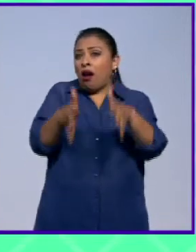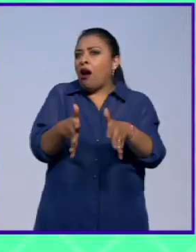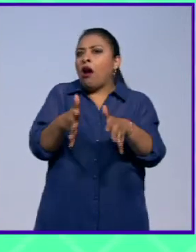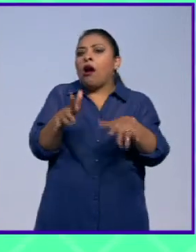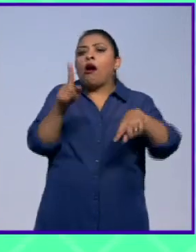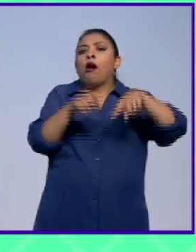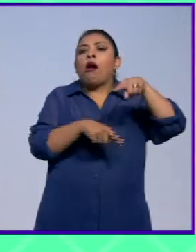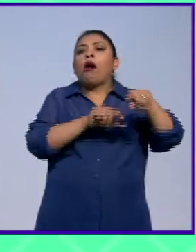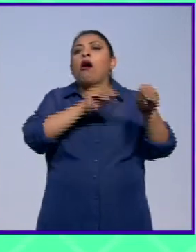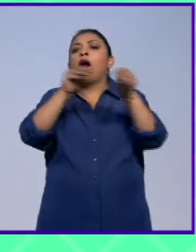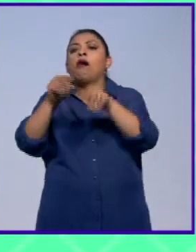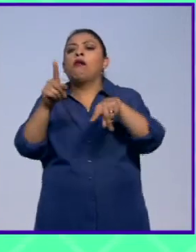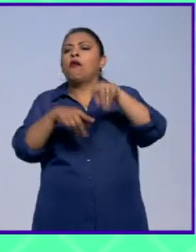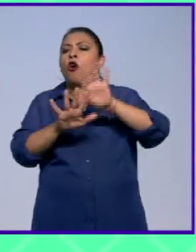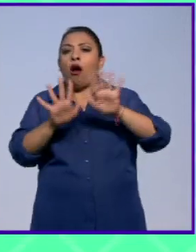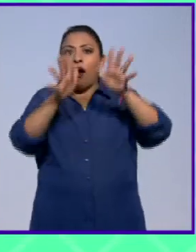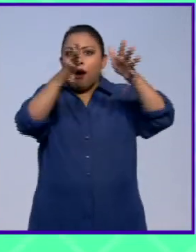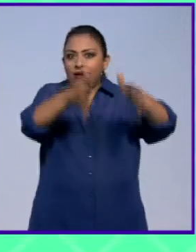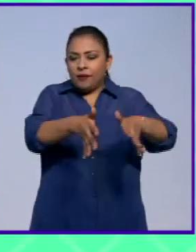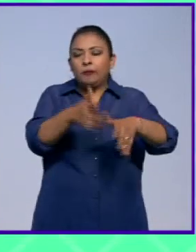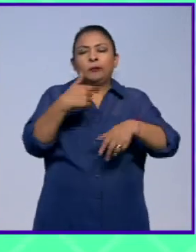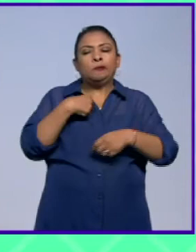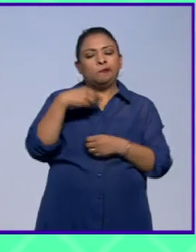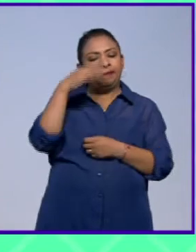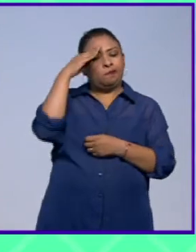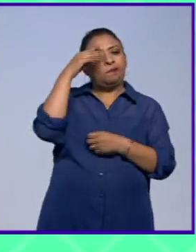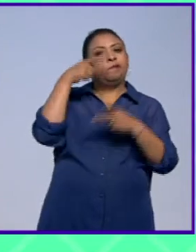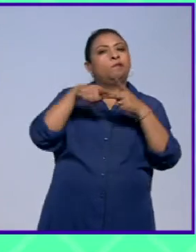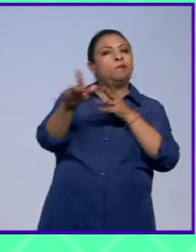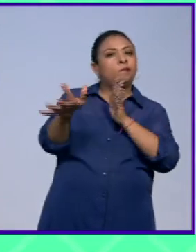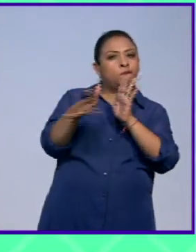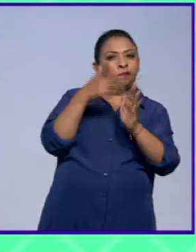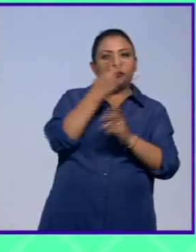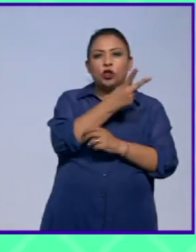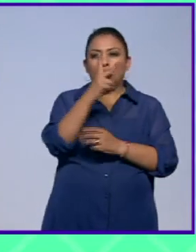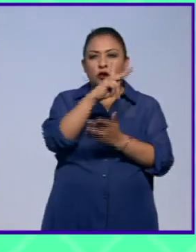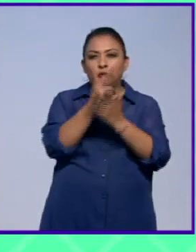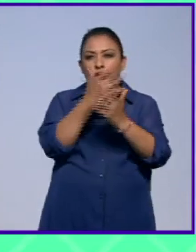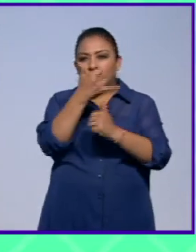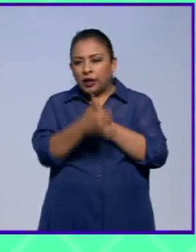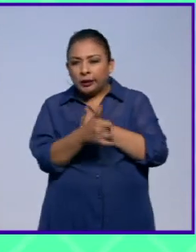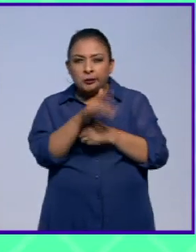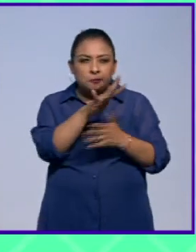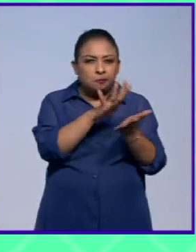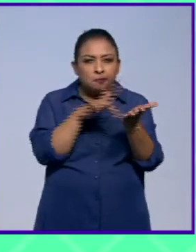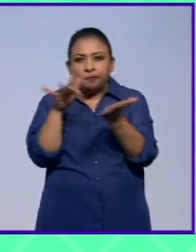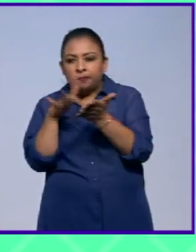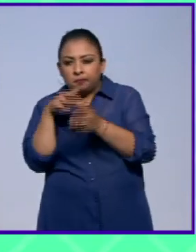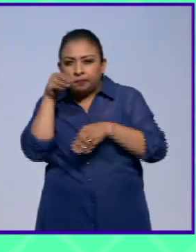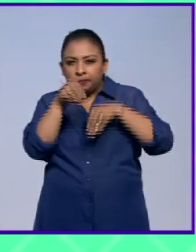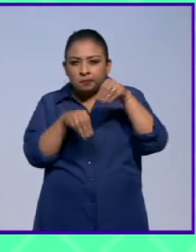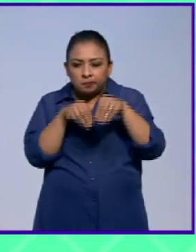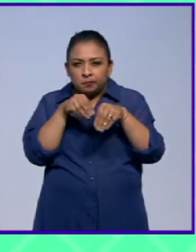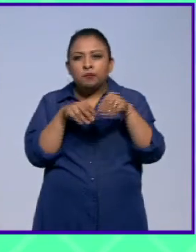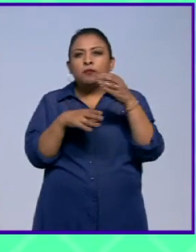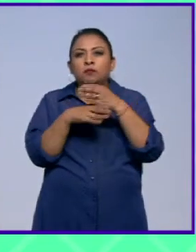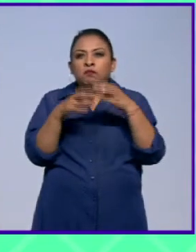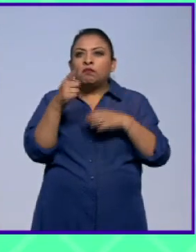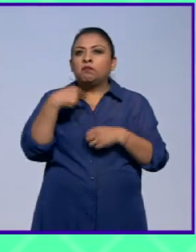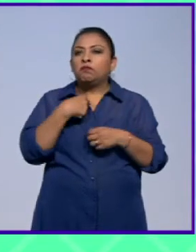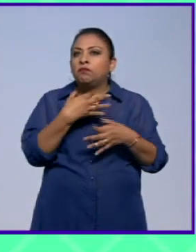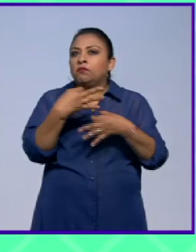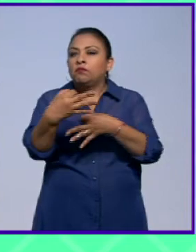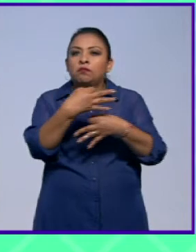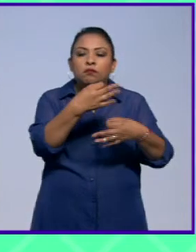estructura móvil entonces nosotros empezamos a inspirarnos en los dos proyectos a tratar de retomar los elementos que más nos